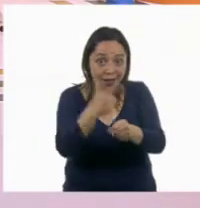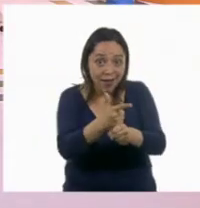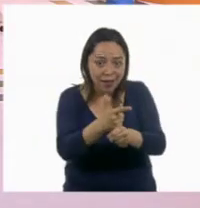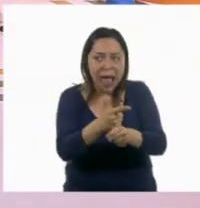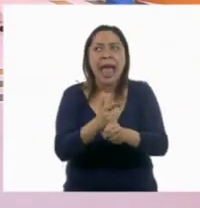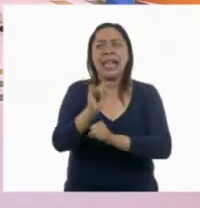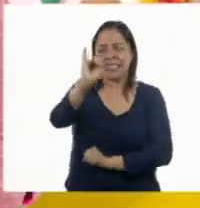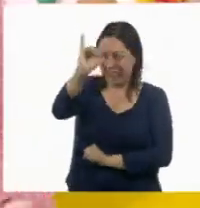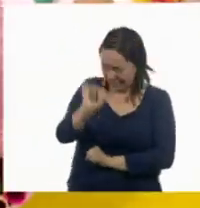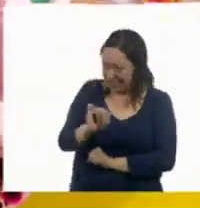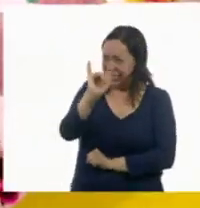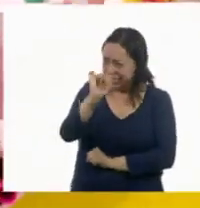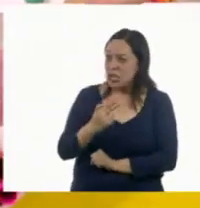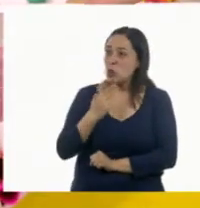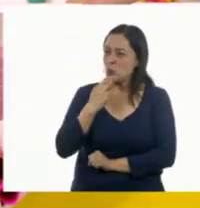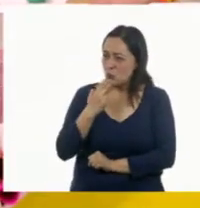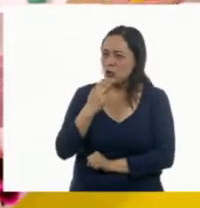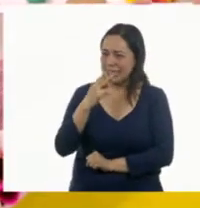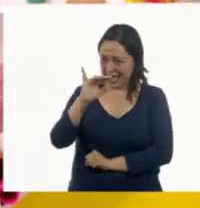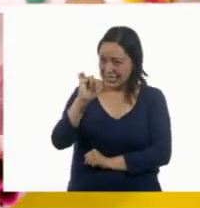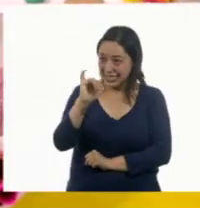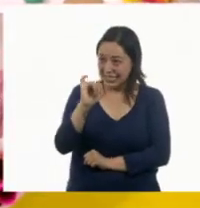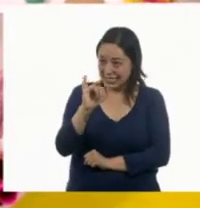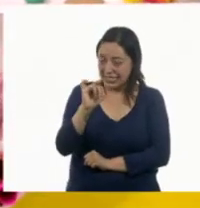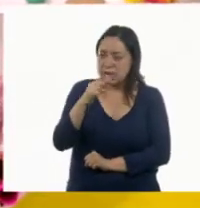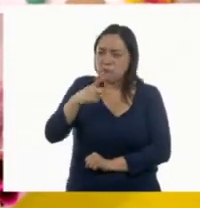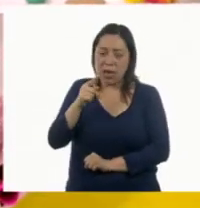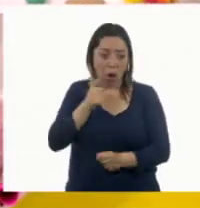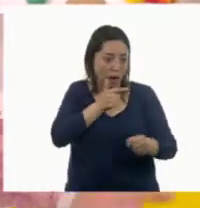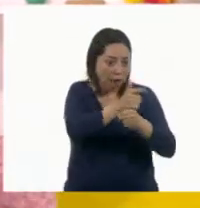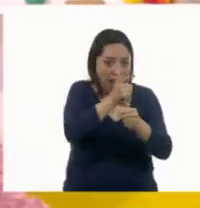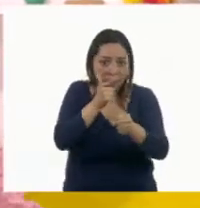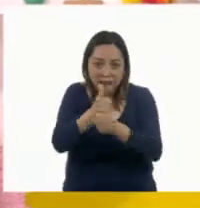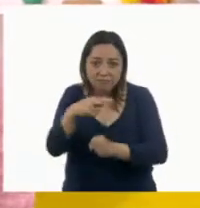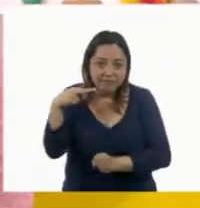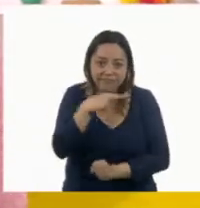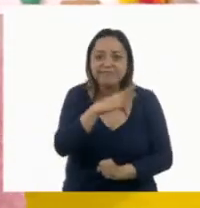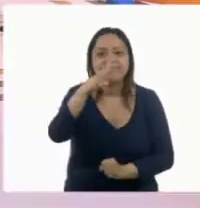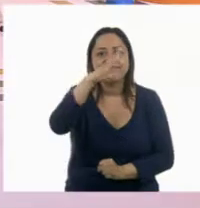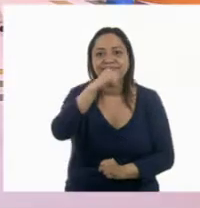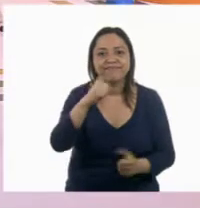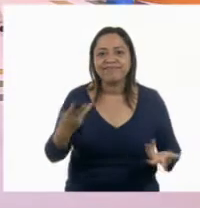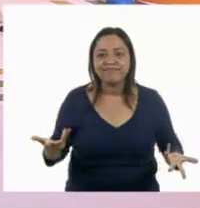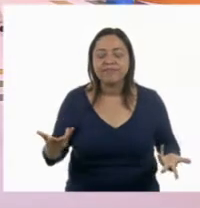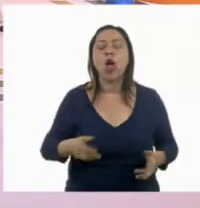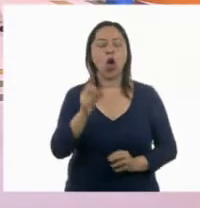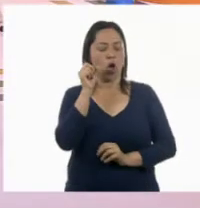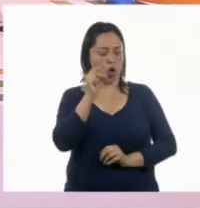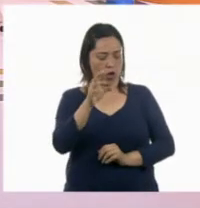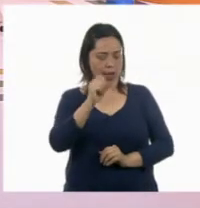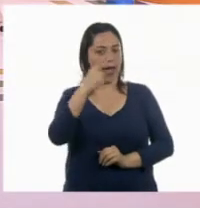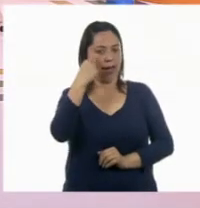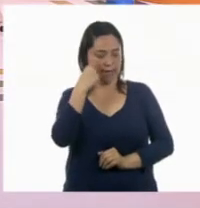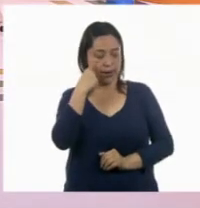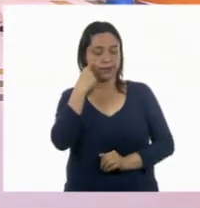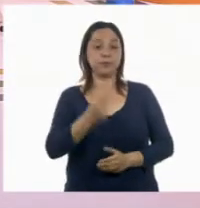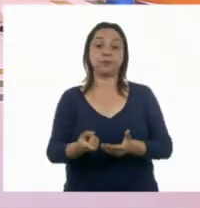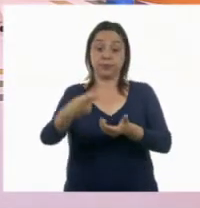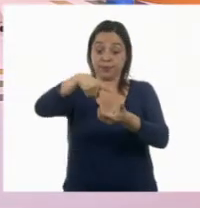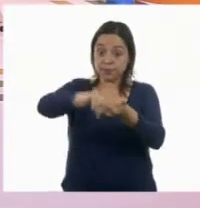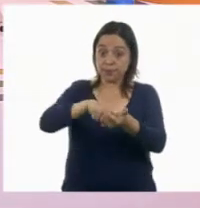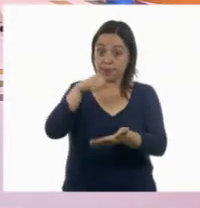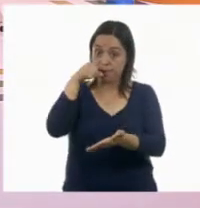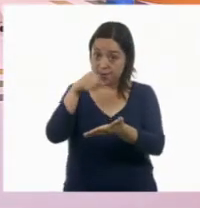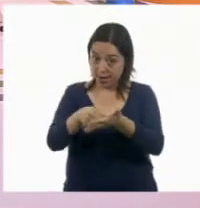Sí, pero a simple vista no nos podemos dar cuenta. Ok, dice más adelante. Te mando junto con esta carta